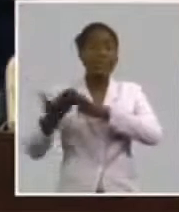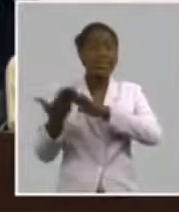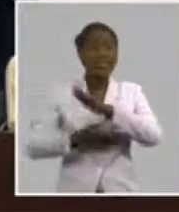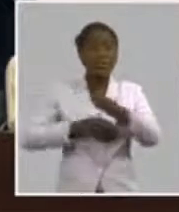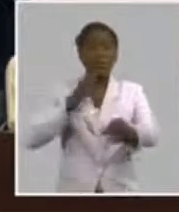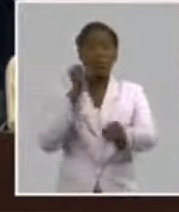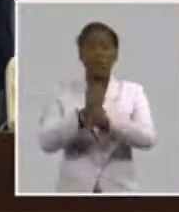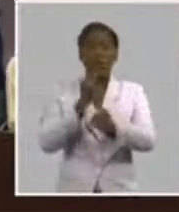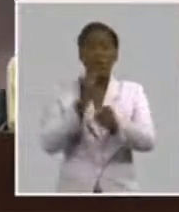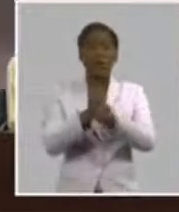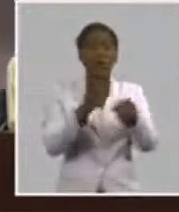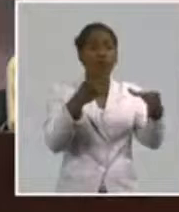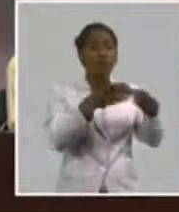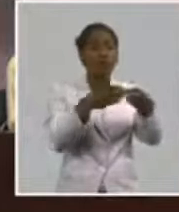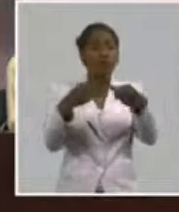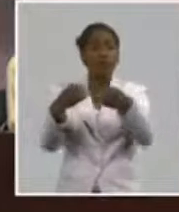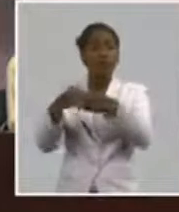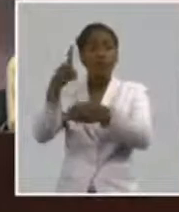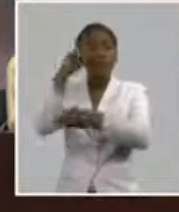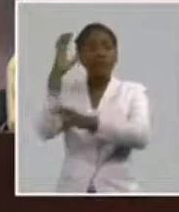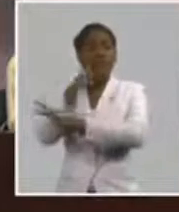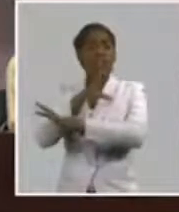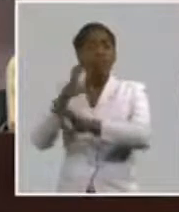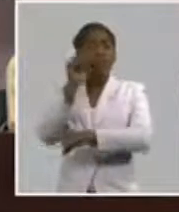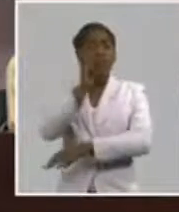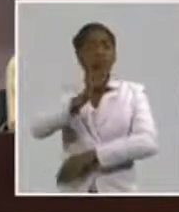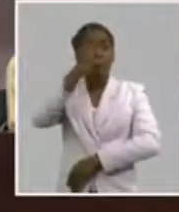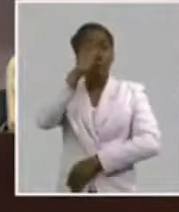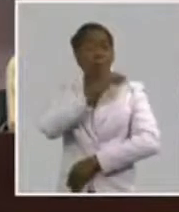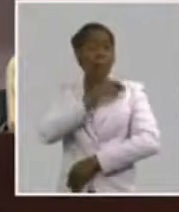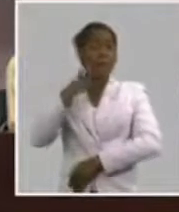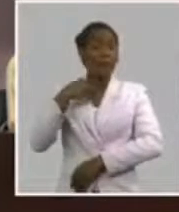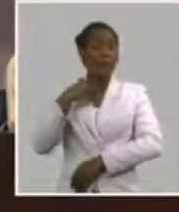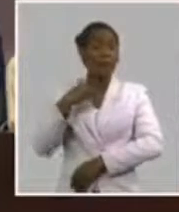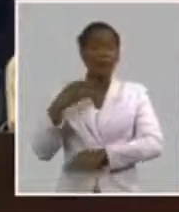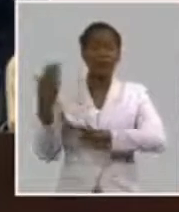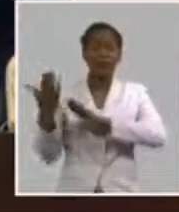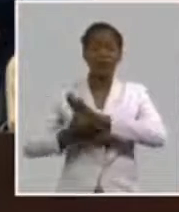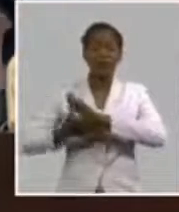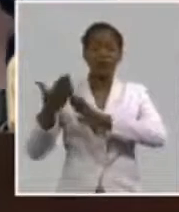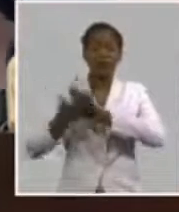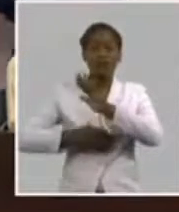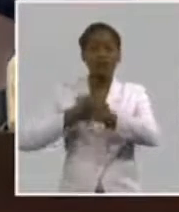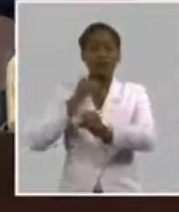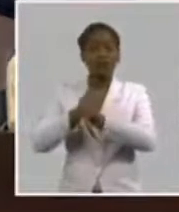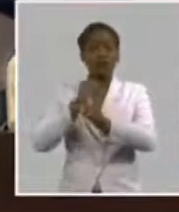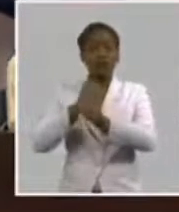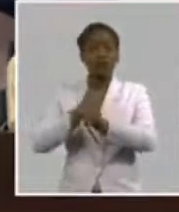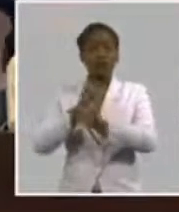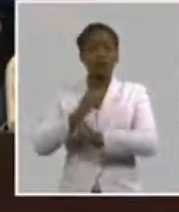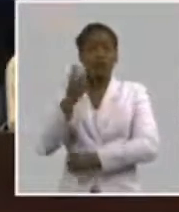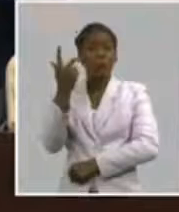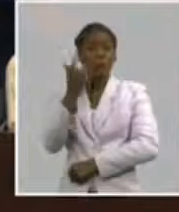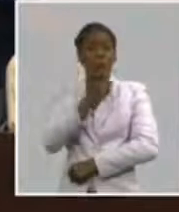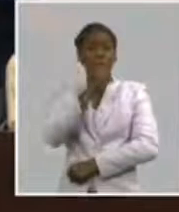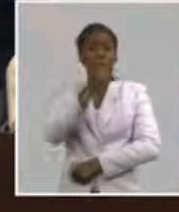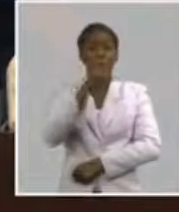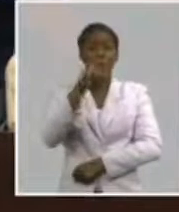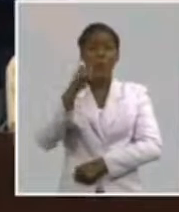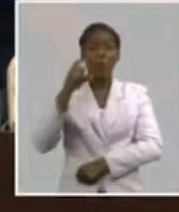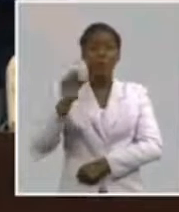la aplicación de más de 13 bioproductos, de productos biofarmacéuticos cubanos,